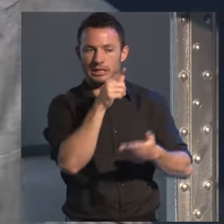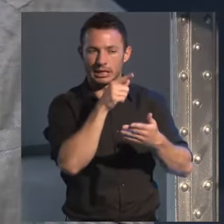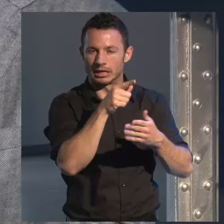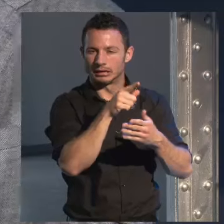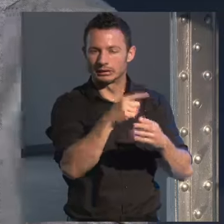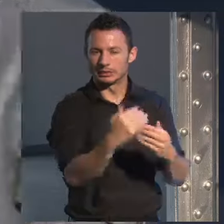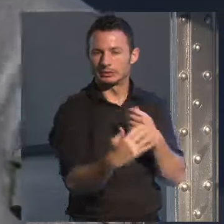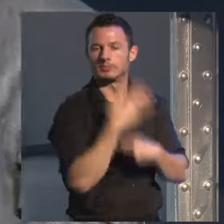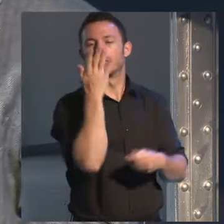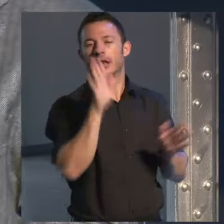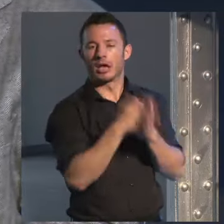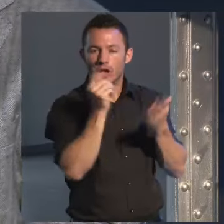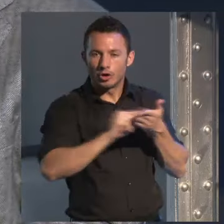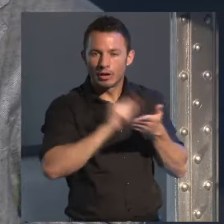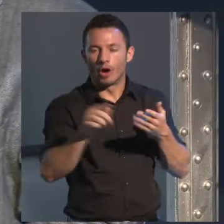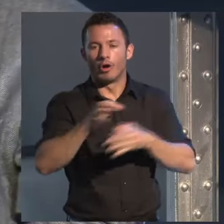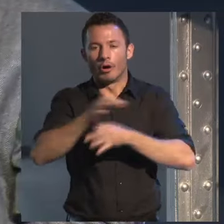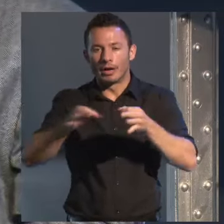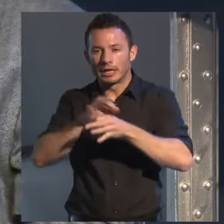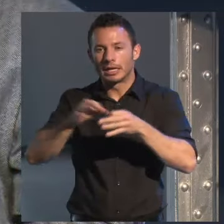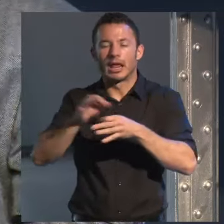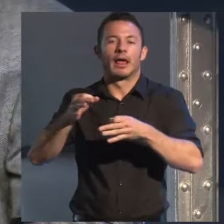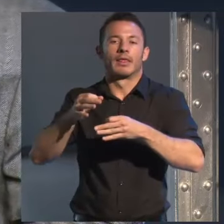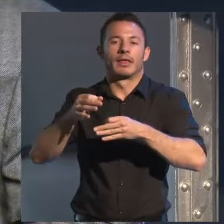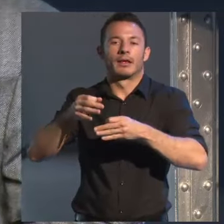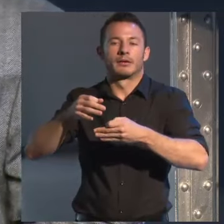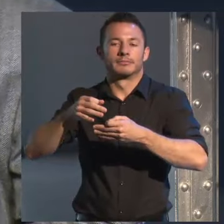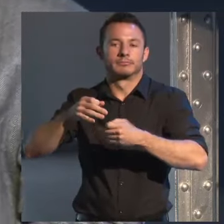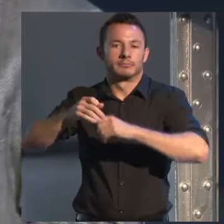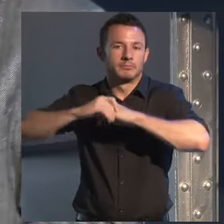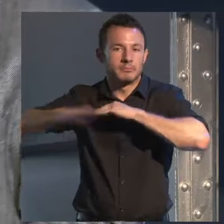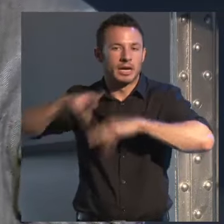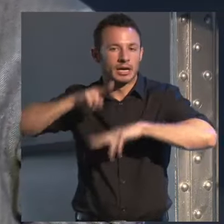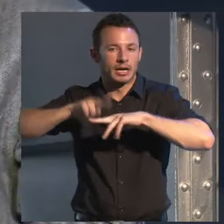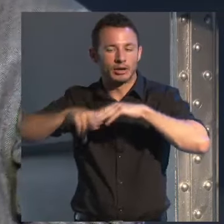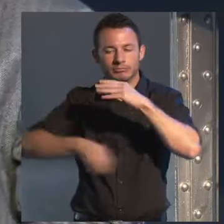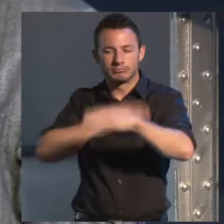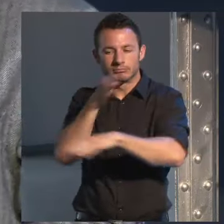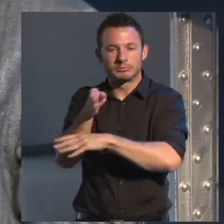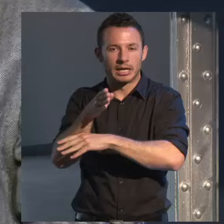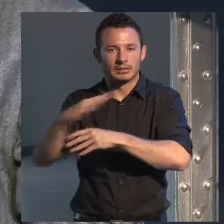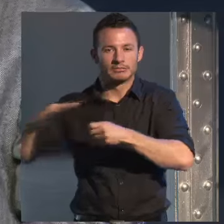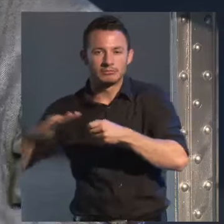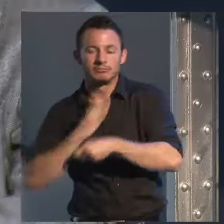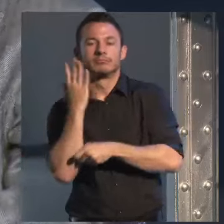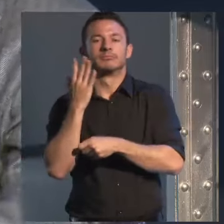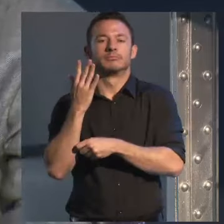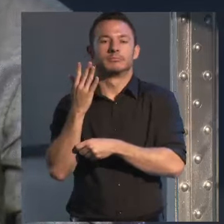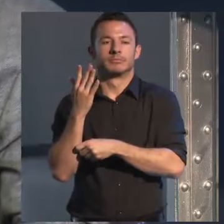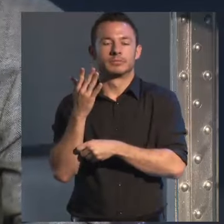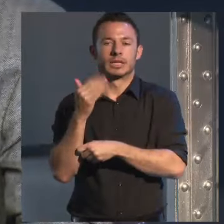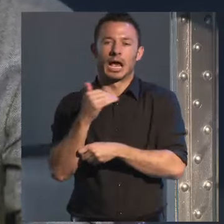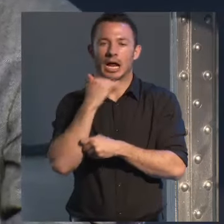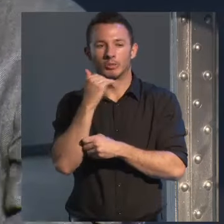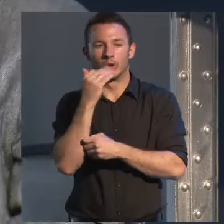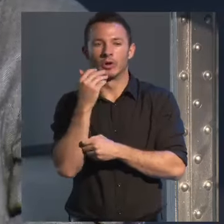Guadarrama o con Trotsky a una isla del del del Mar Negro lo hago como una